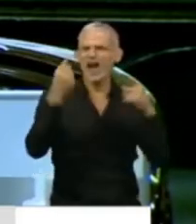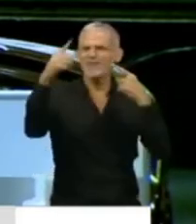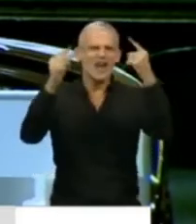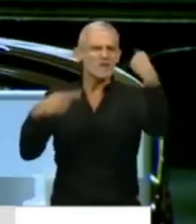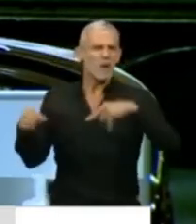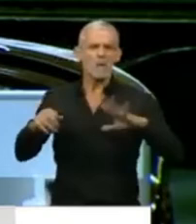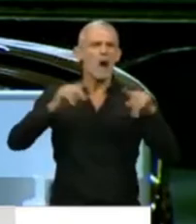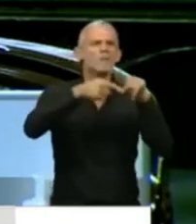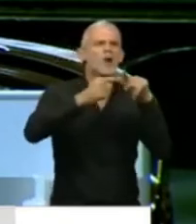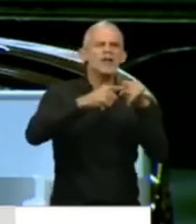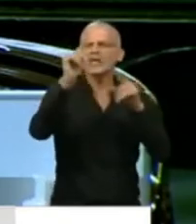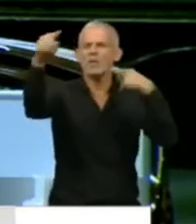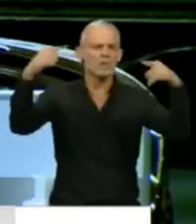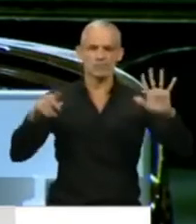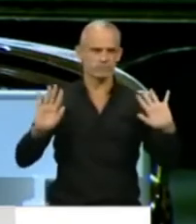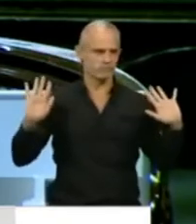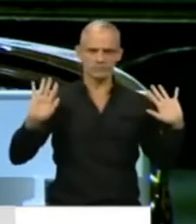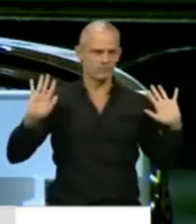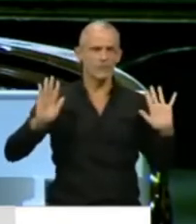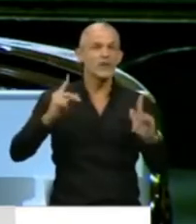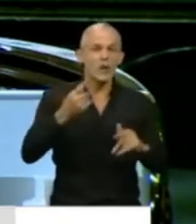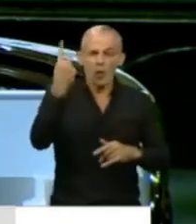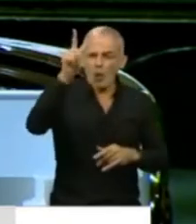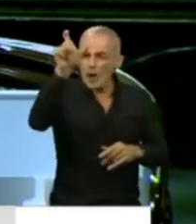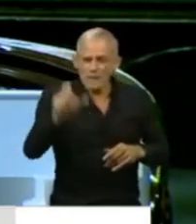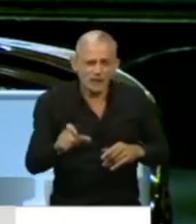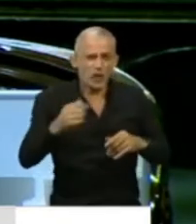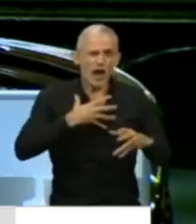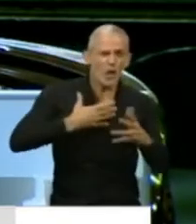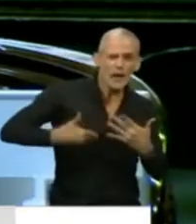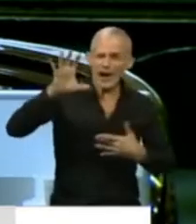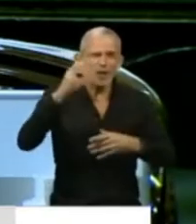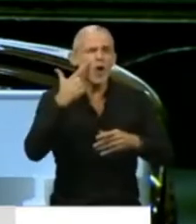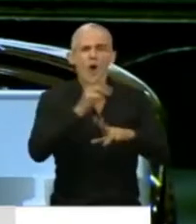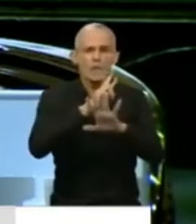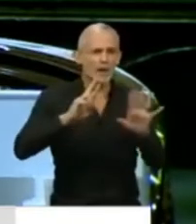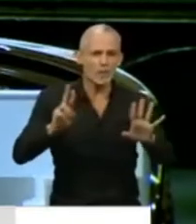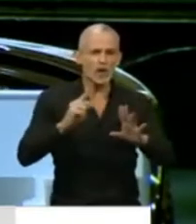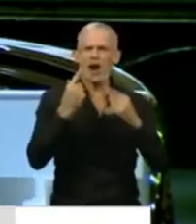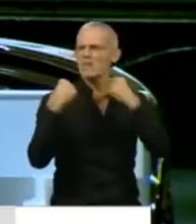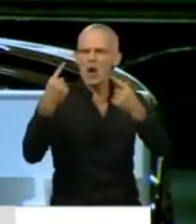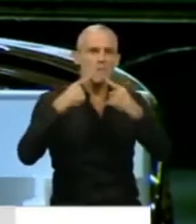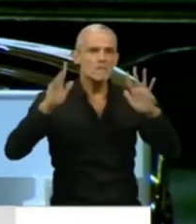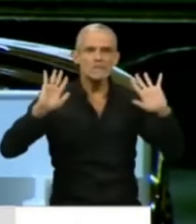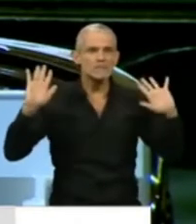política. No hay un solo gobernador o gobernadora de la República Argentina que se queje.